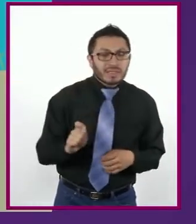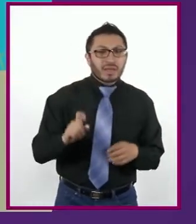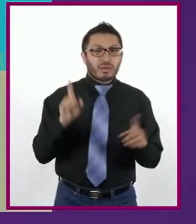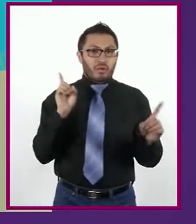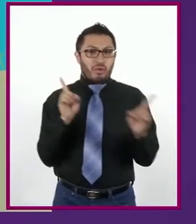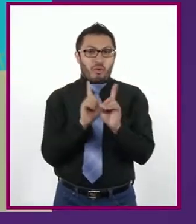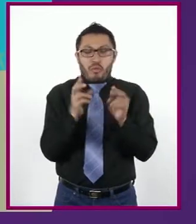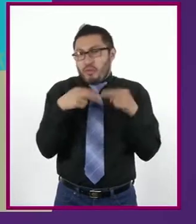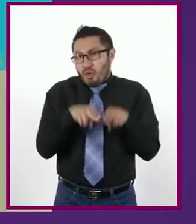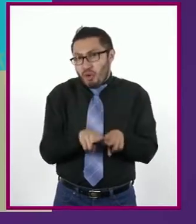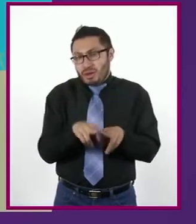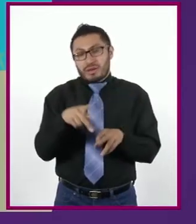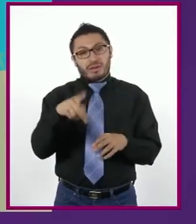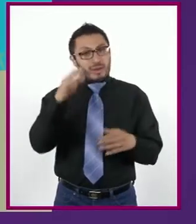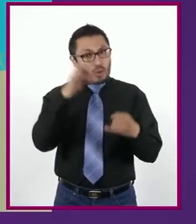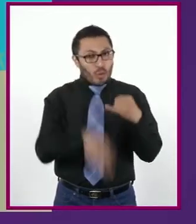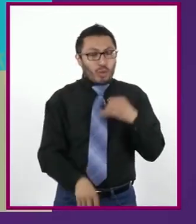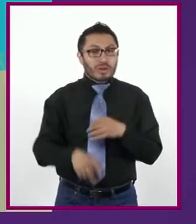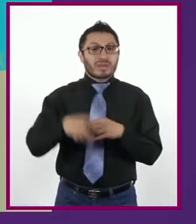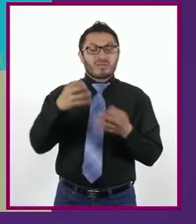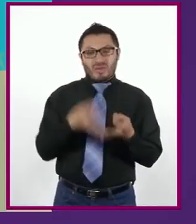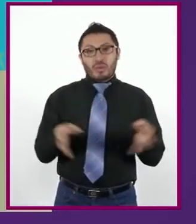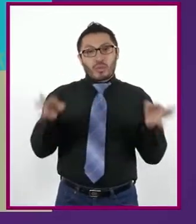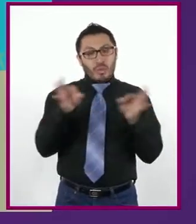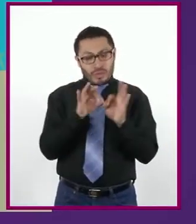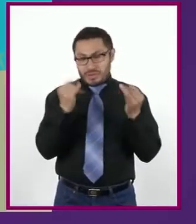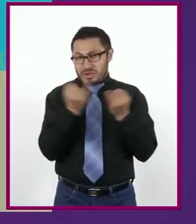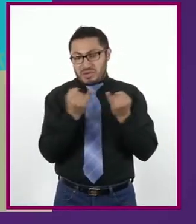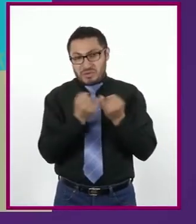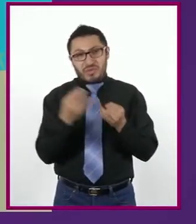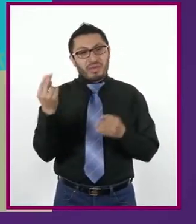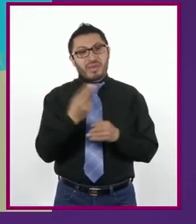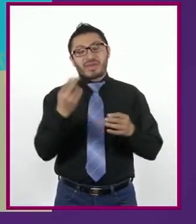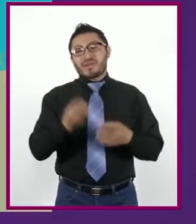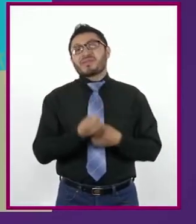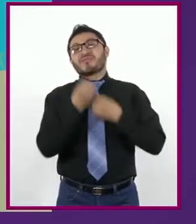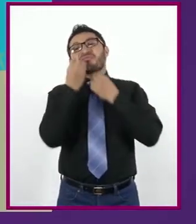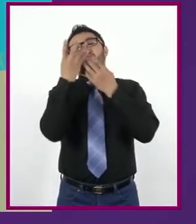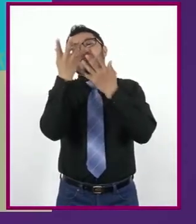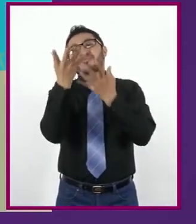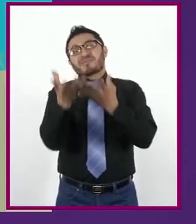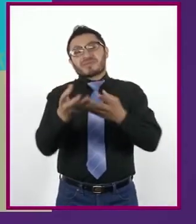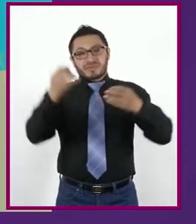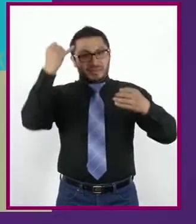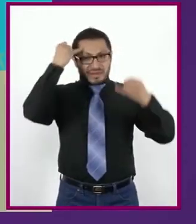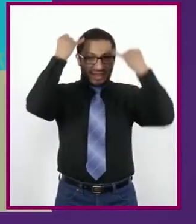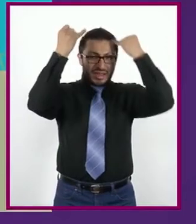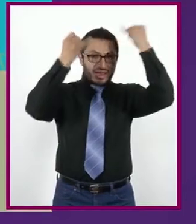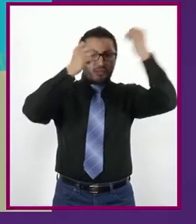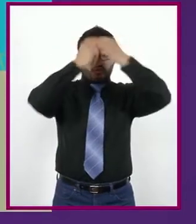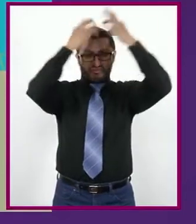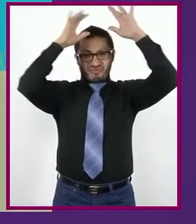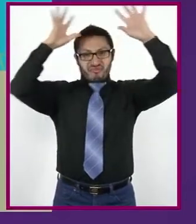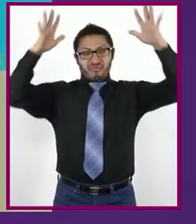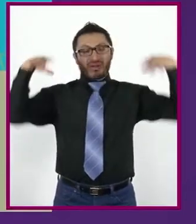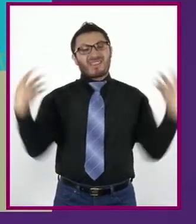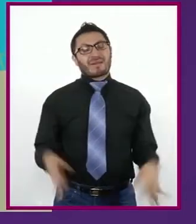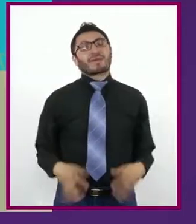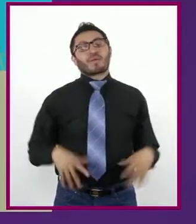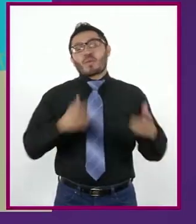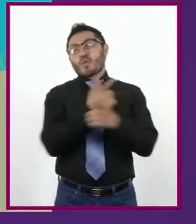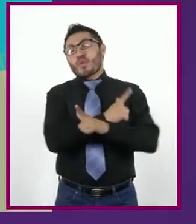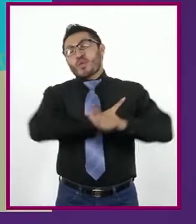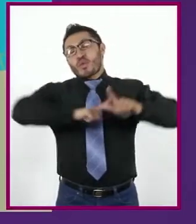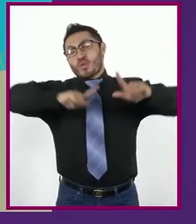pero no menos importante, tenemos necesidad de expresar nuestra creatividad, de ser espontáneos, de manifestarnos